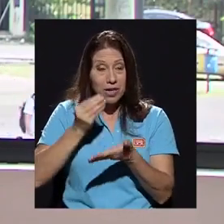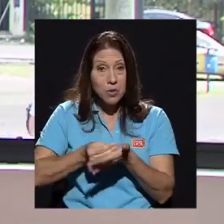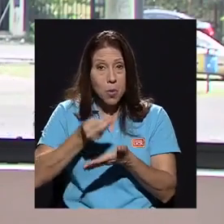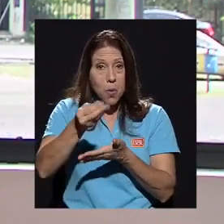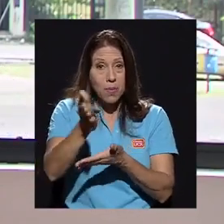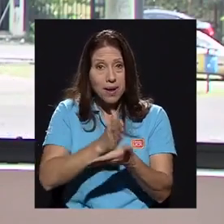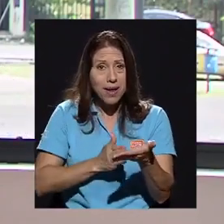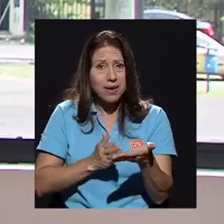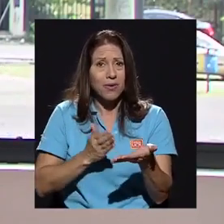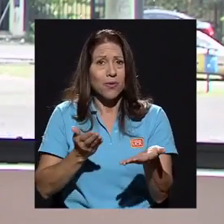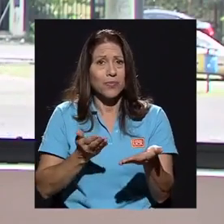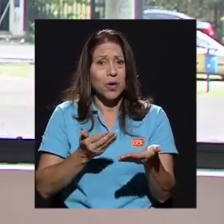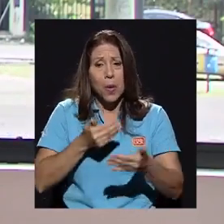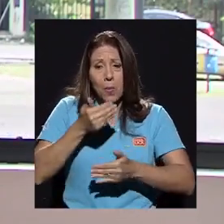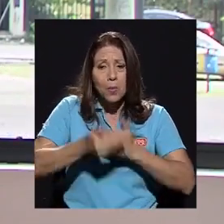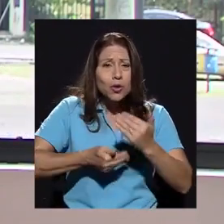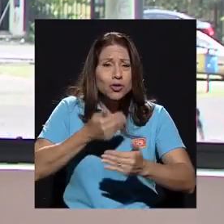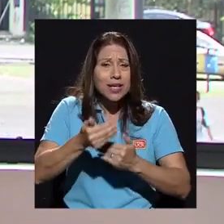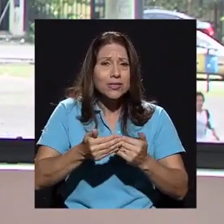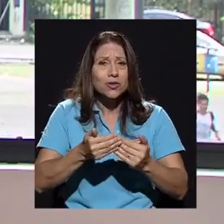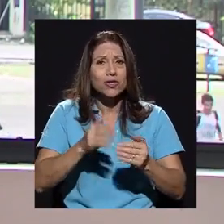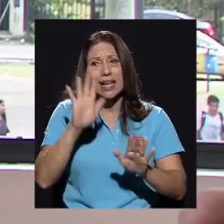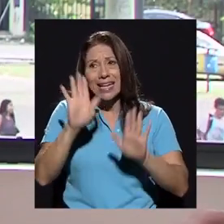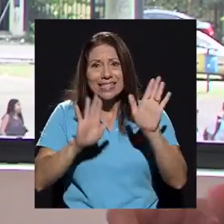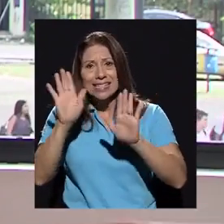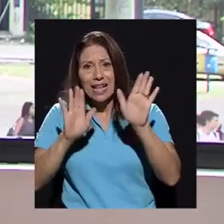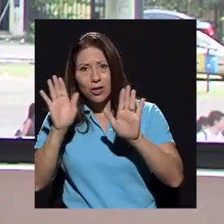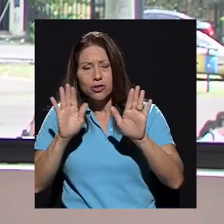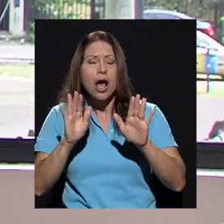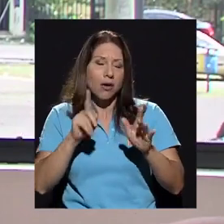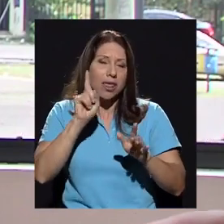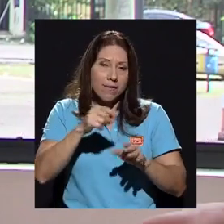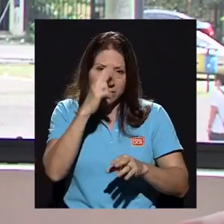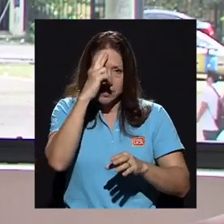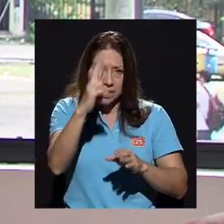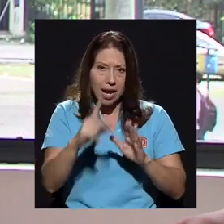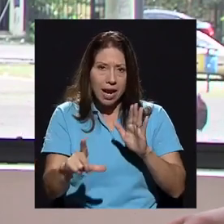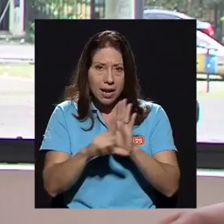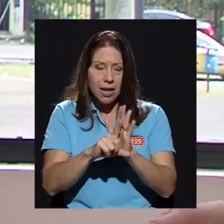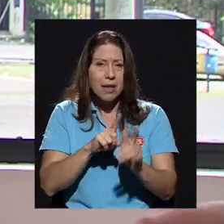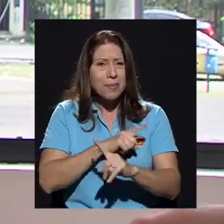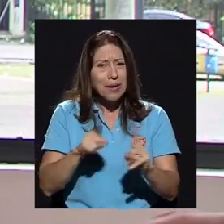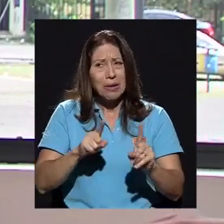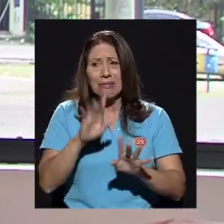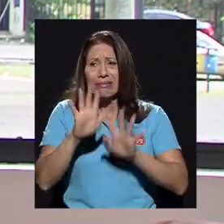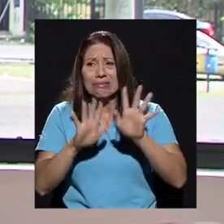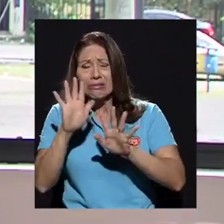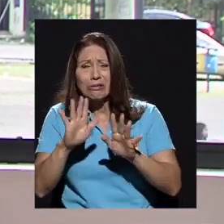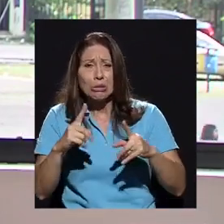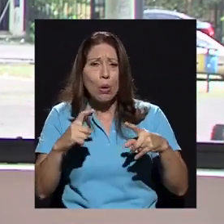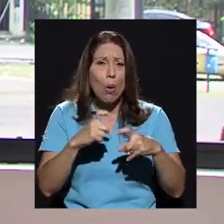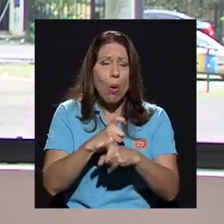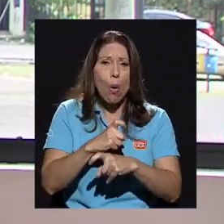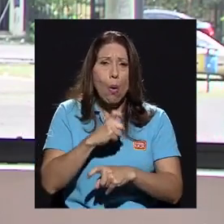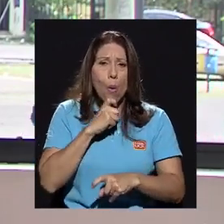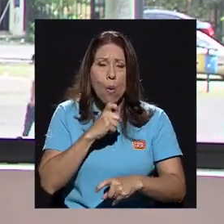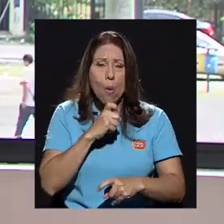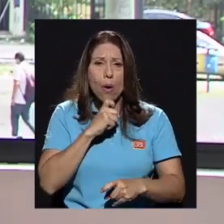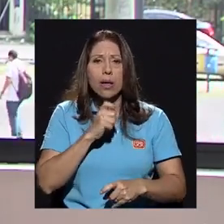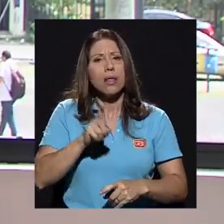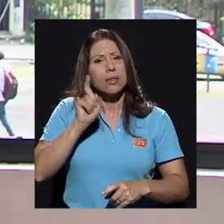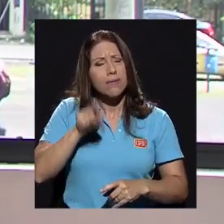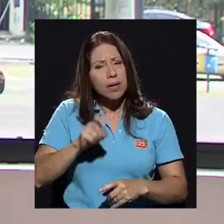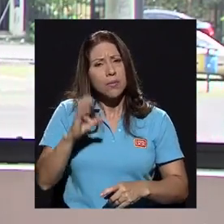los procesos licitatorios, aunque hay que respetar la parte legal, son demasiado complicados. Esto deberíamos buscar